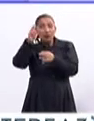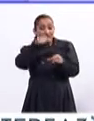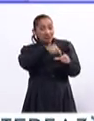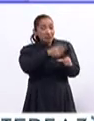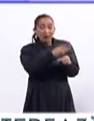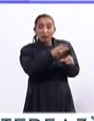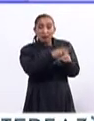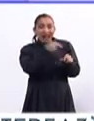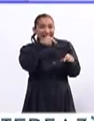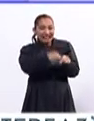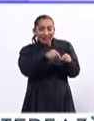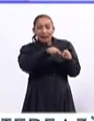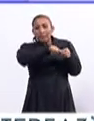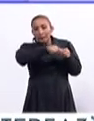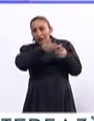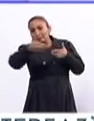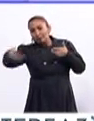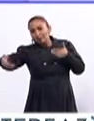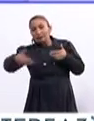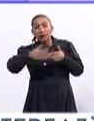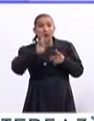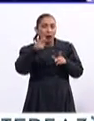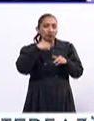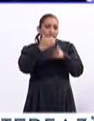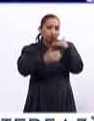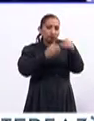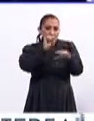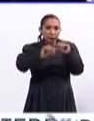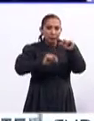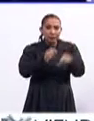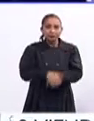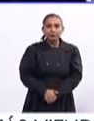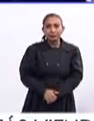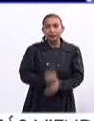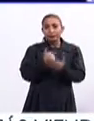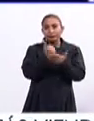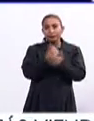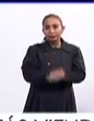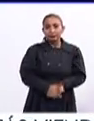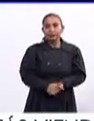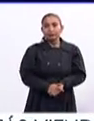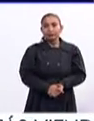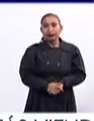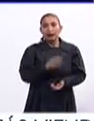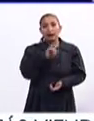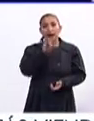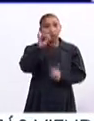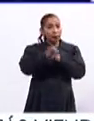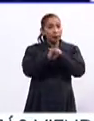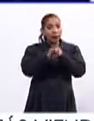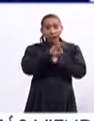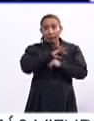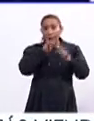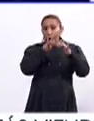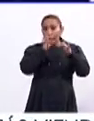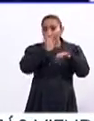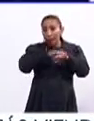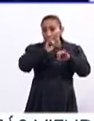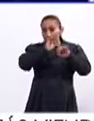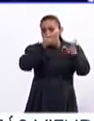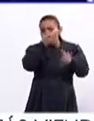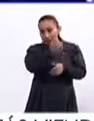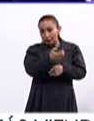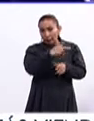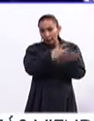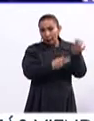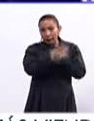ese filtro es difícil. está la complicada. Pero se está avanzando. Se está avanzando, sí, esa es la idea, correcto. César, ¿hay una página donde puedan consultar más detalles sobre